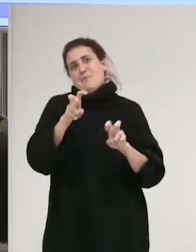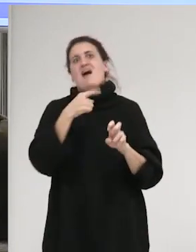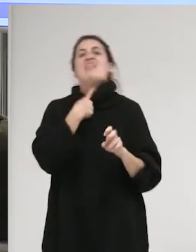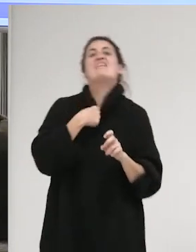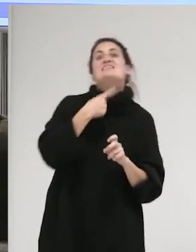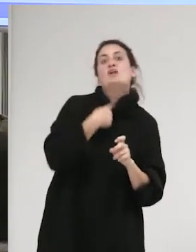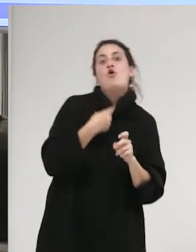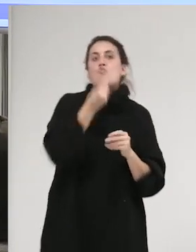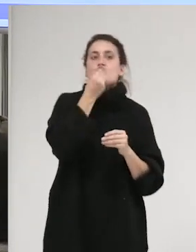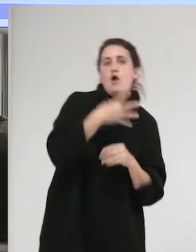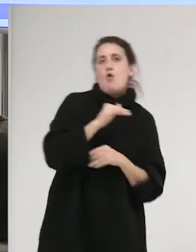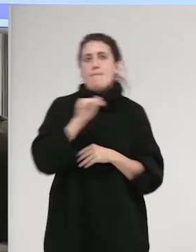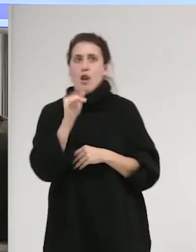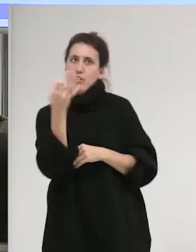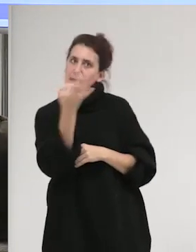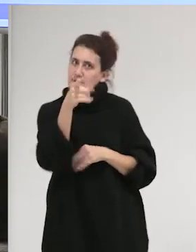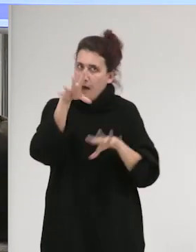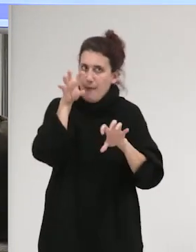bueno y malo.